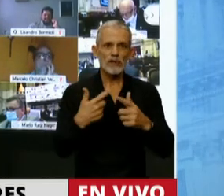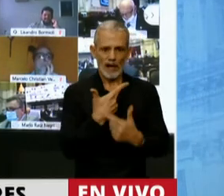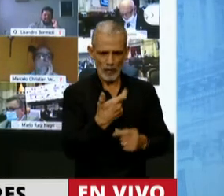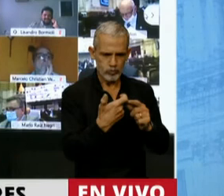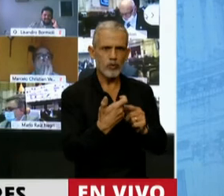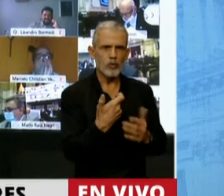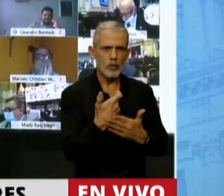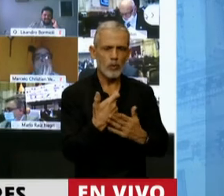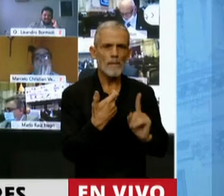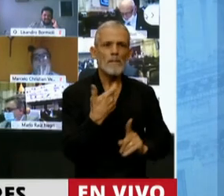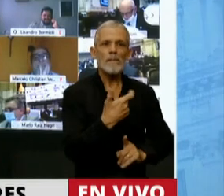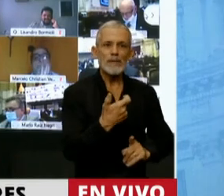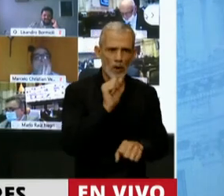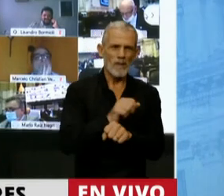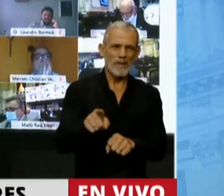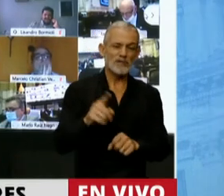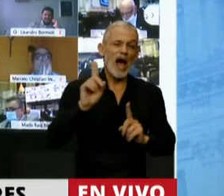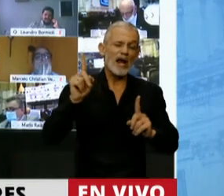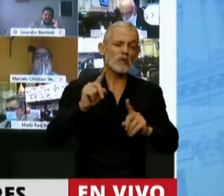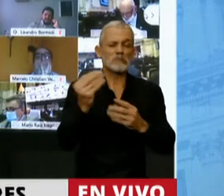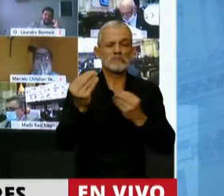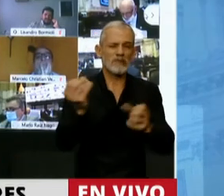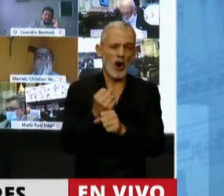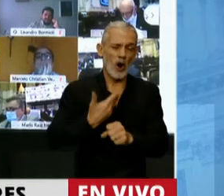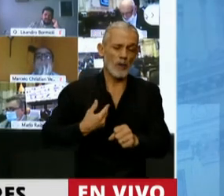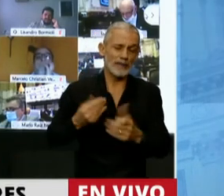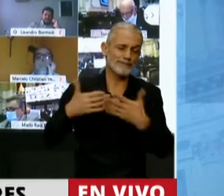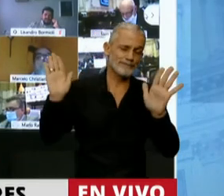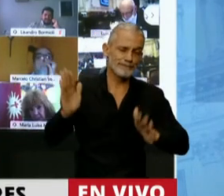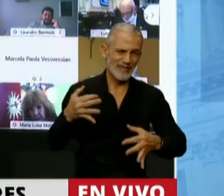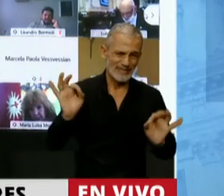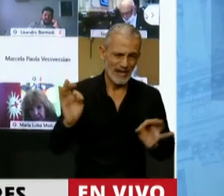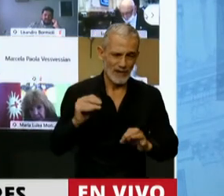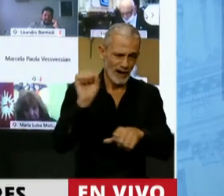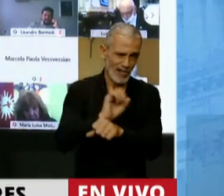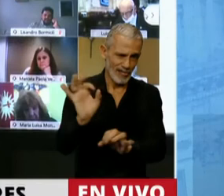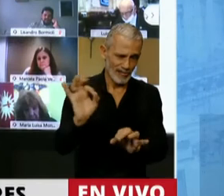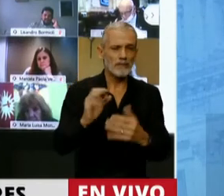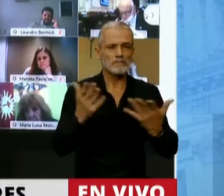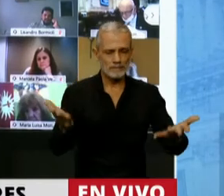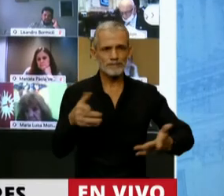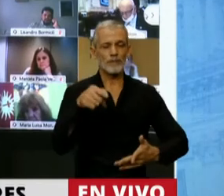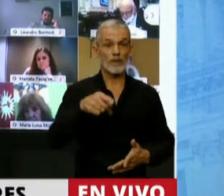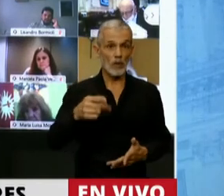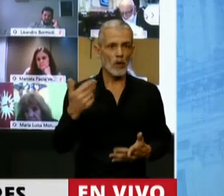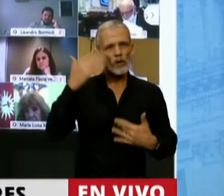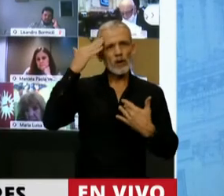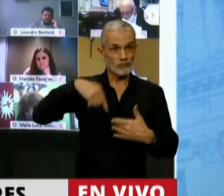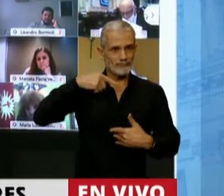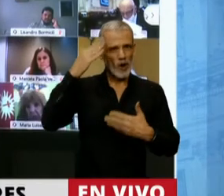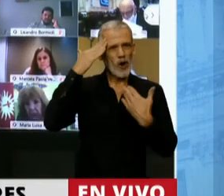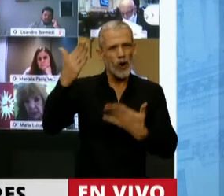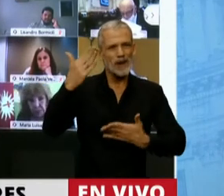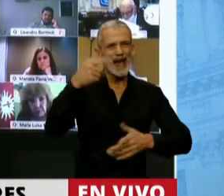Muchos funcionarios quedaron impunes de todas maneras. Pero lo que quiero señalar y destacar cuando homenajeamos